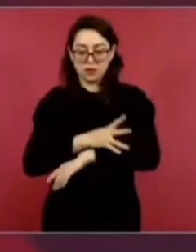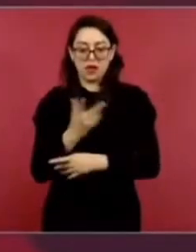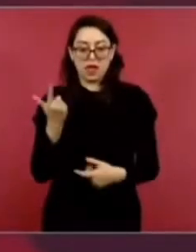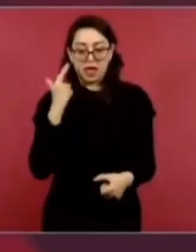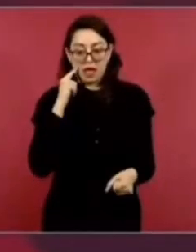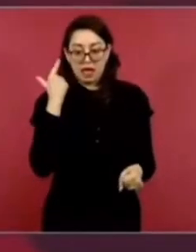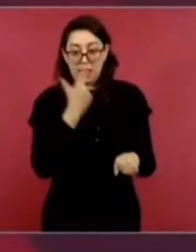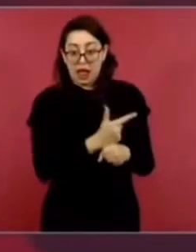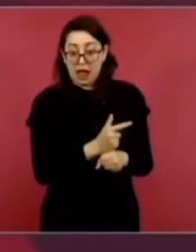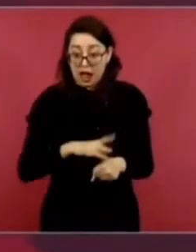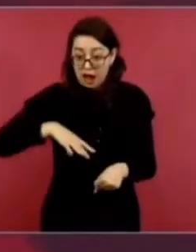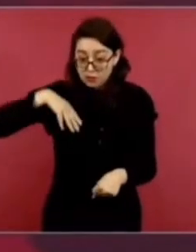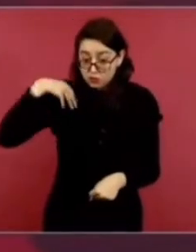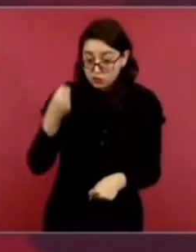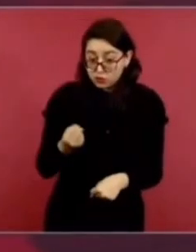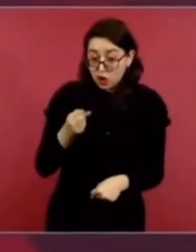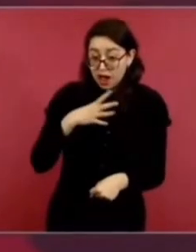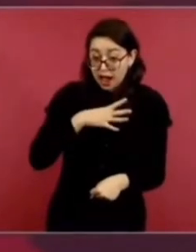o no.